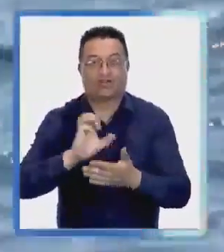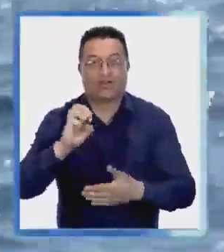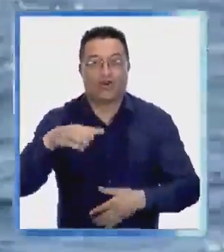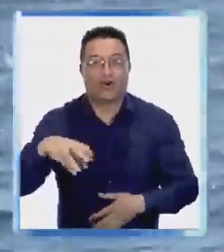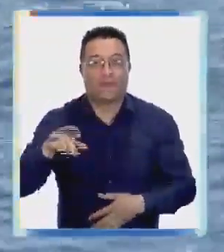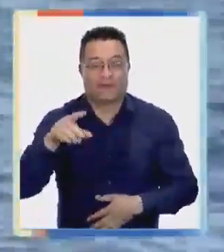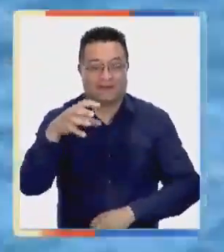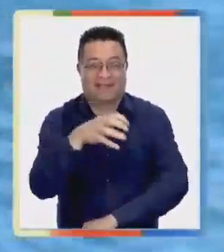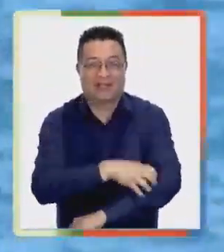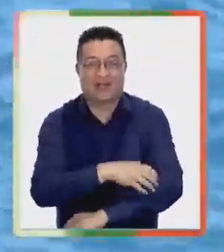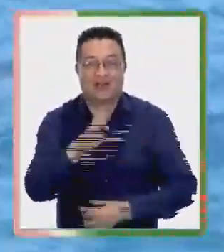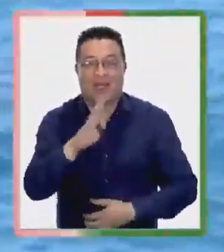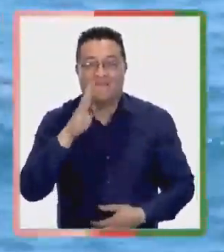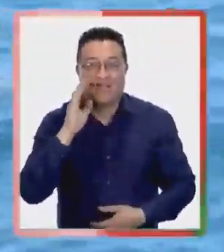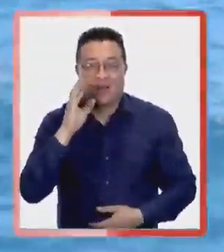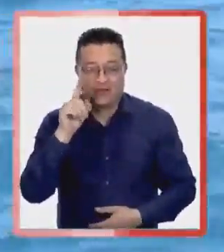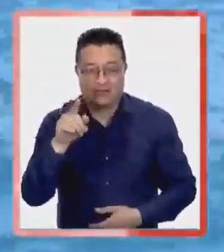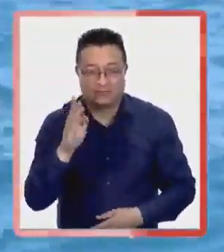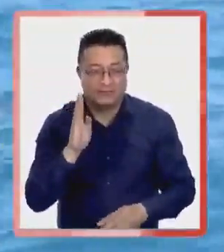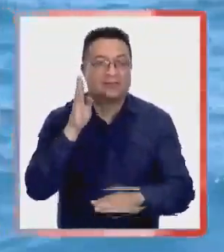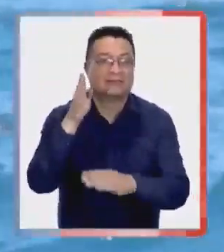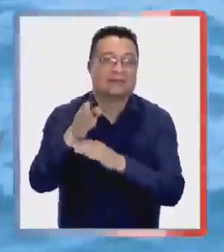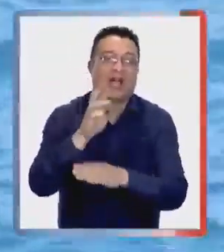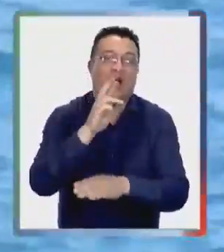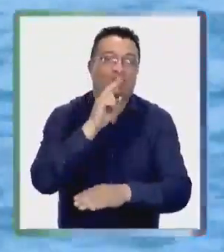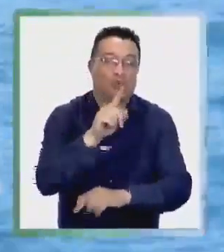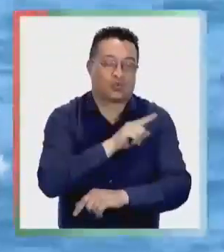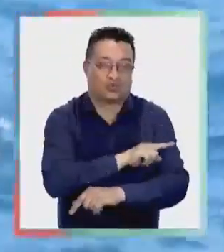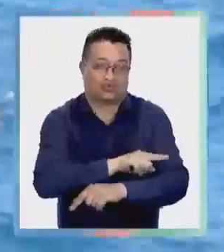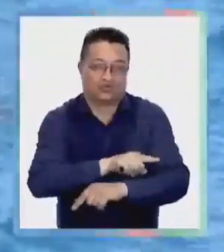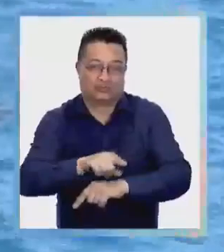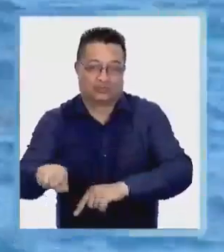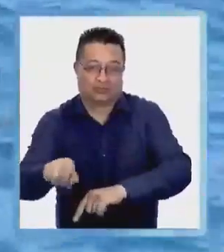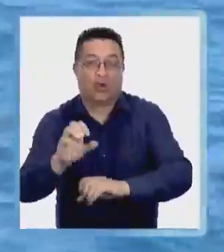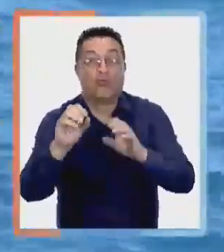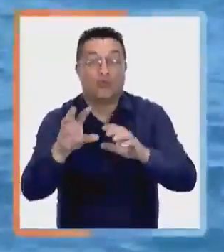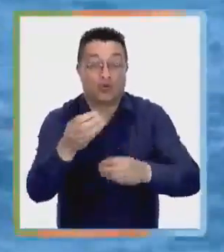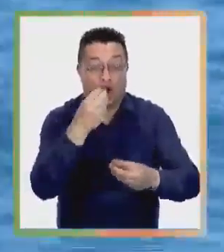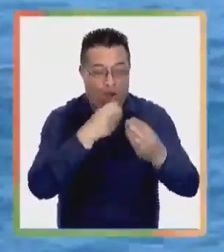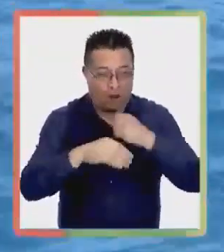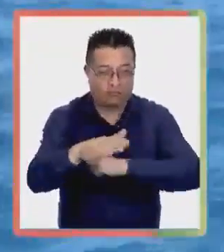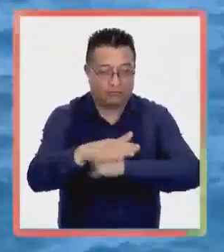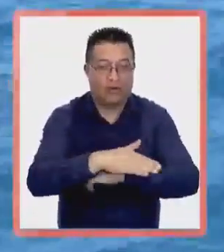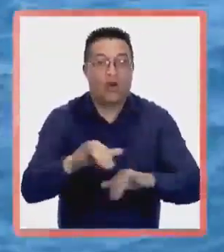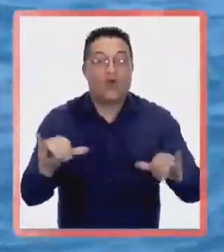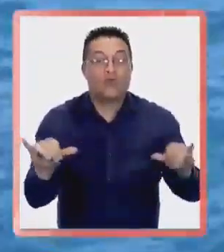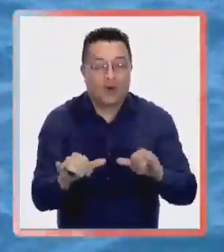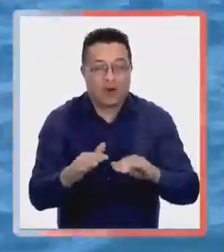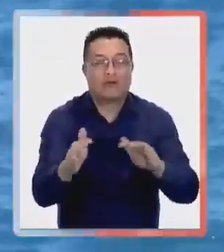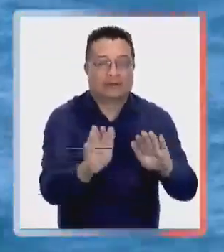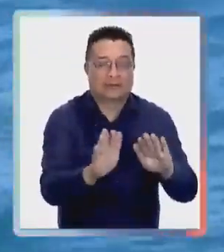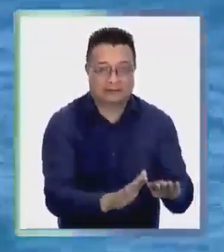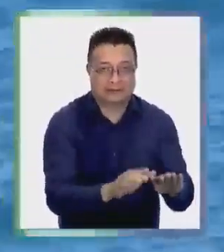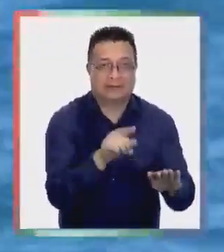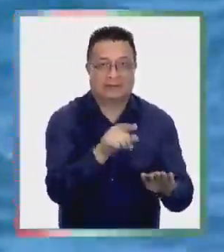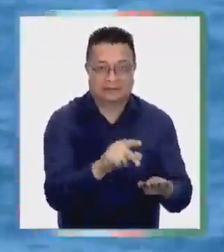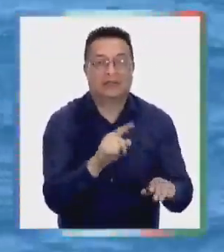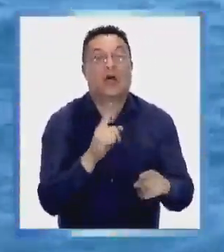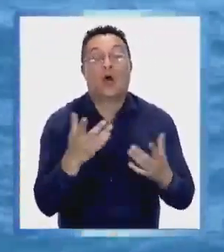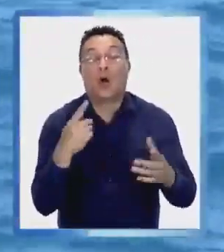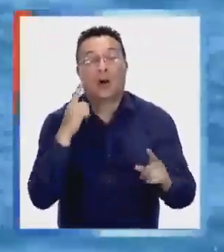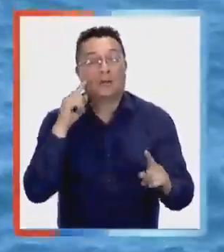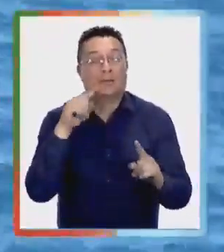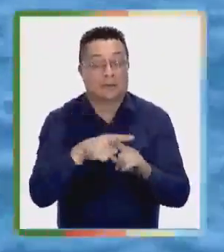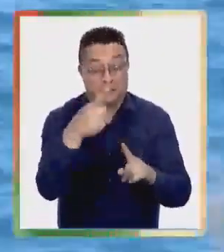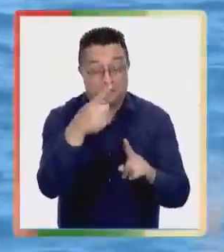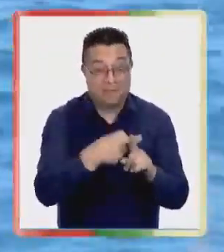Chome, en la región del Bío Bío, rumbo hacia el sur. Muchas se quedan alimentando a sus crías. Y preferentemente esto lo